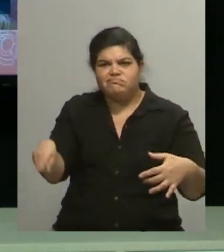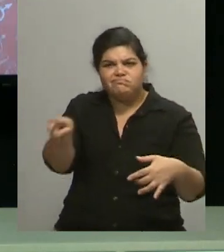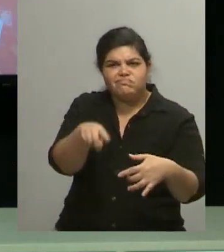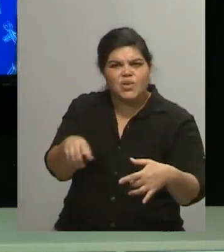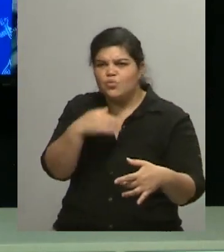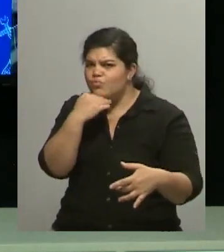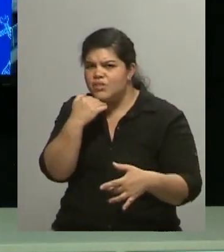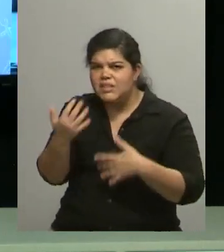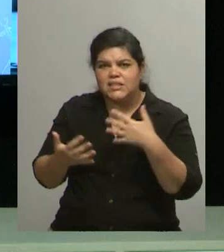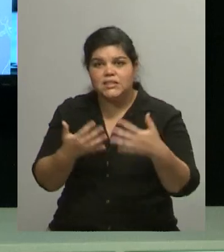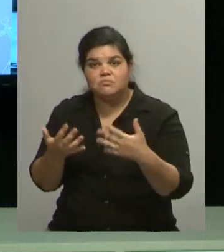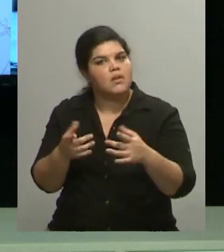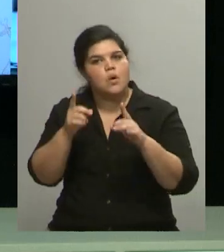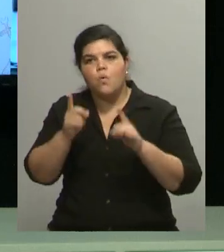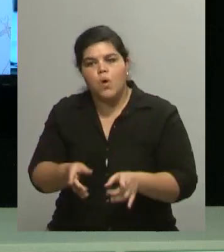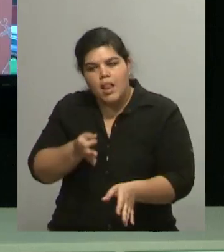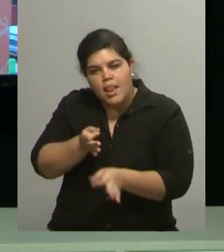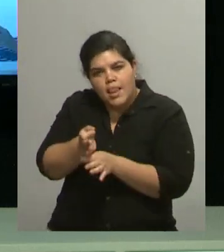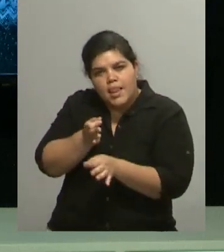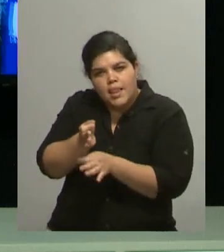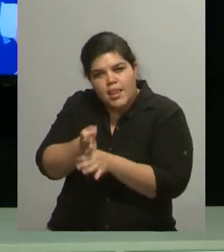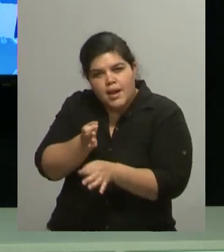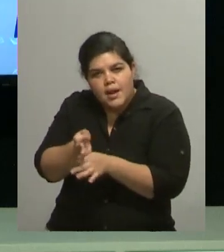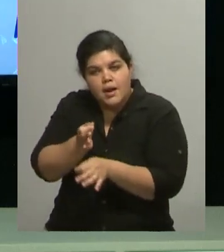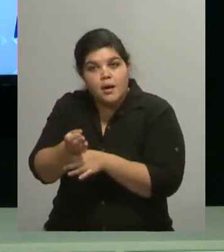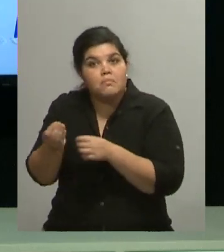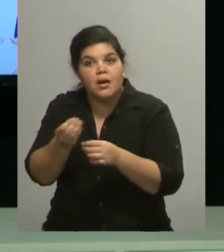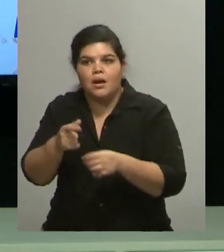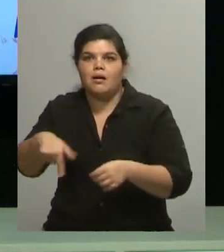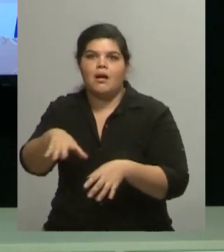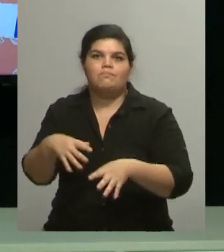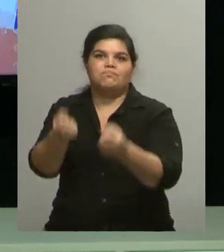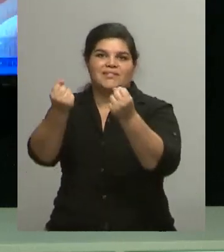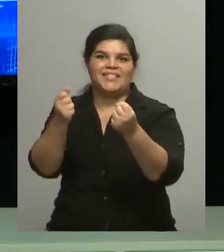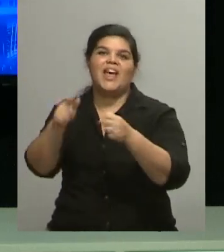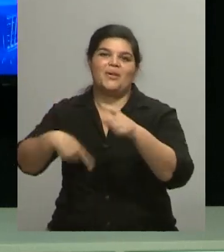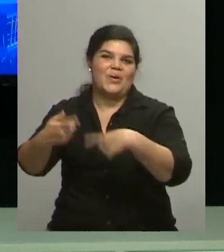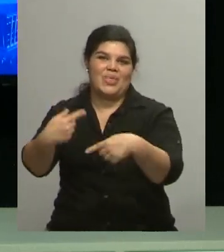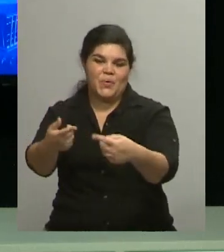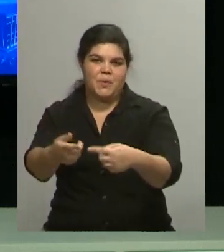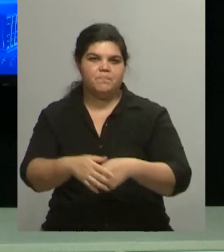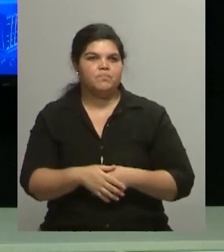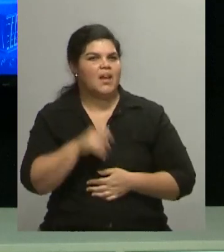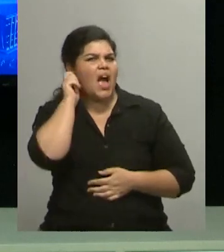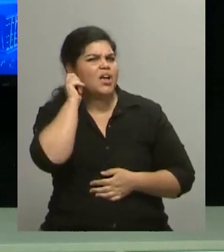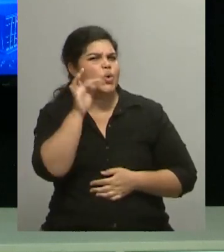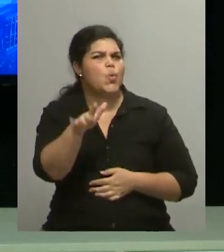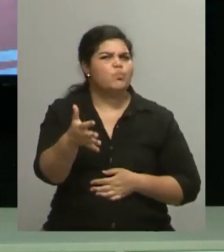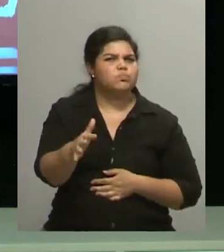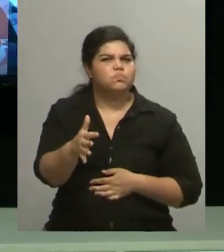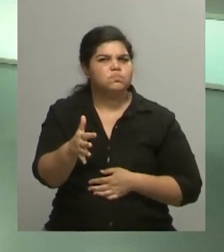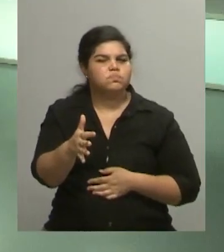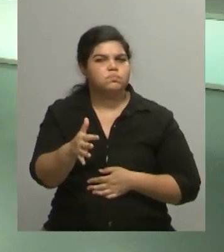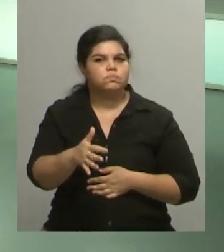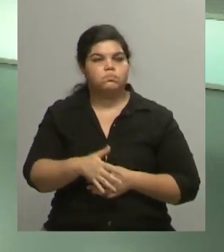engancharlo, hubo que encontrarle la vuelta. Hasta Por supuesto. de qué edad pueden participar la gente?